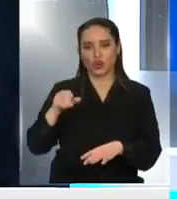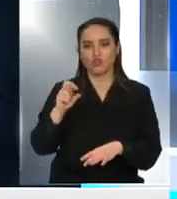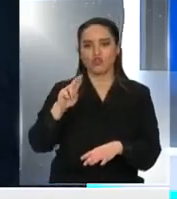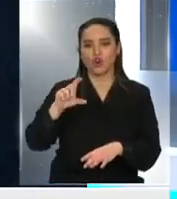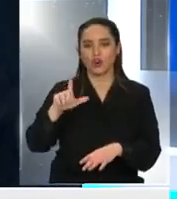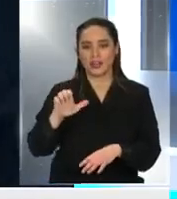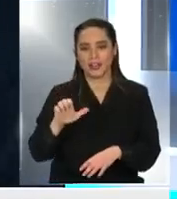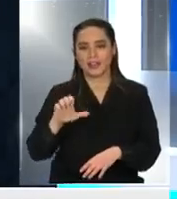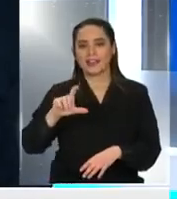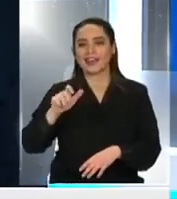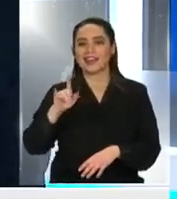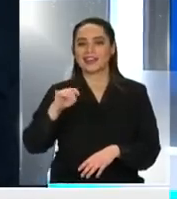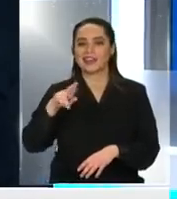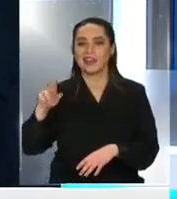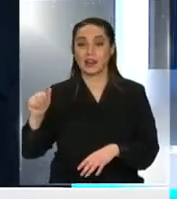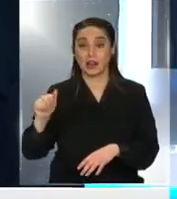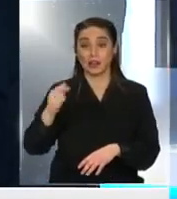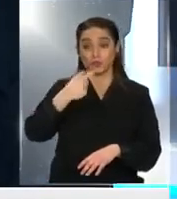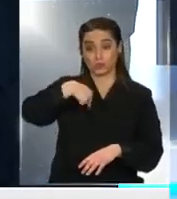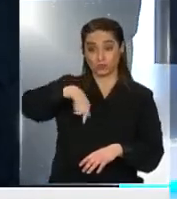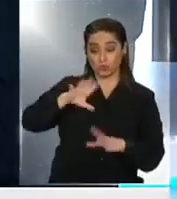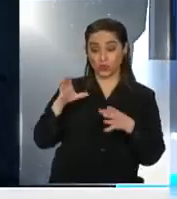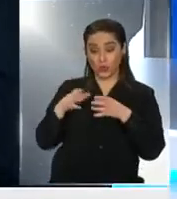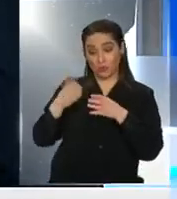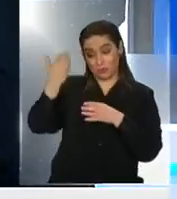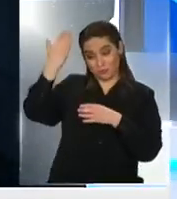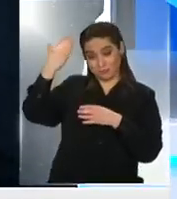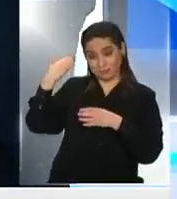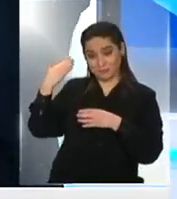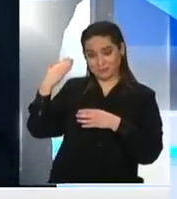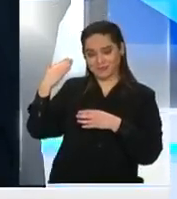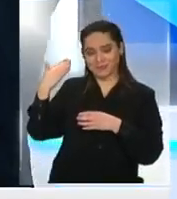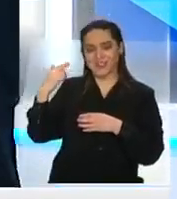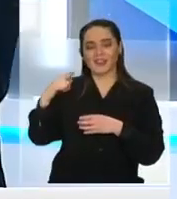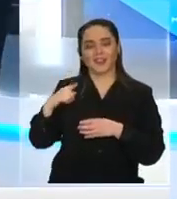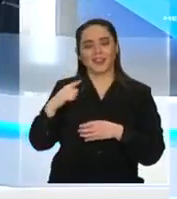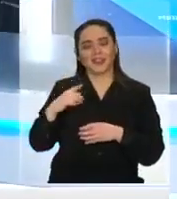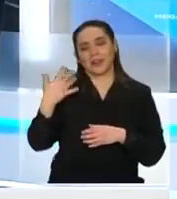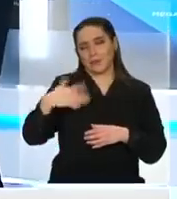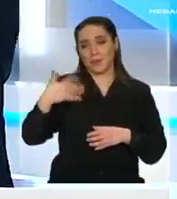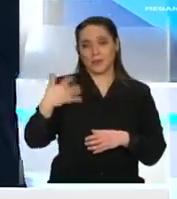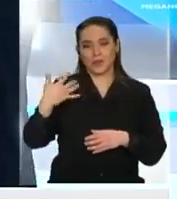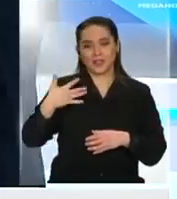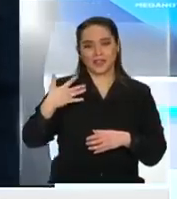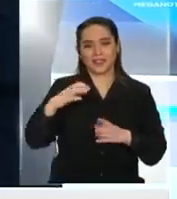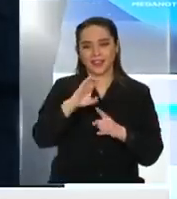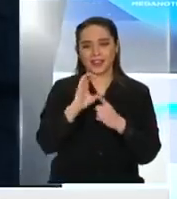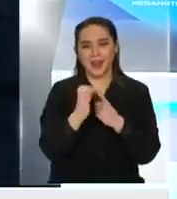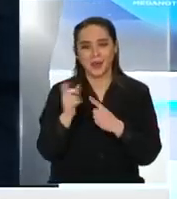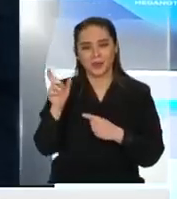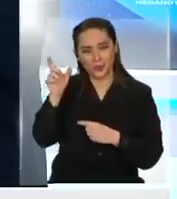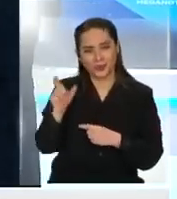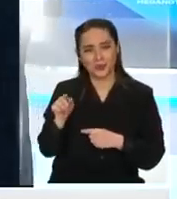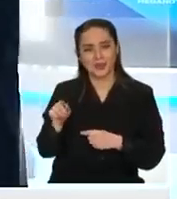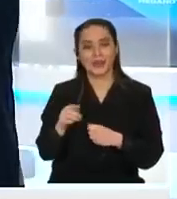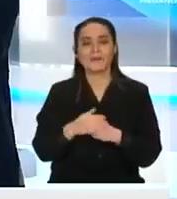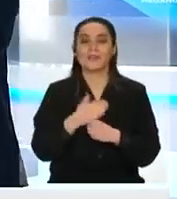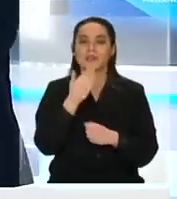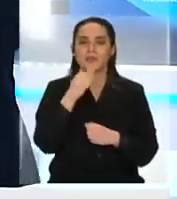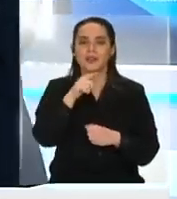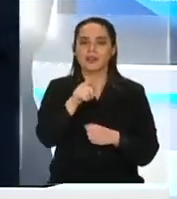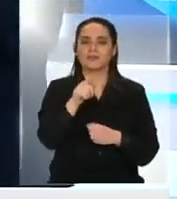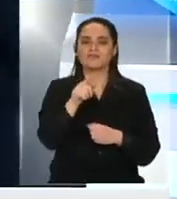generación por lo menos nos marcó de una manera fundamental. Pero es un ícono de la cultura, un ícono de